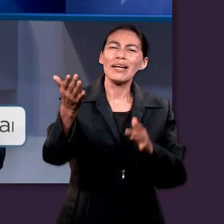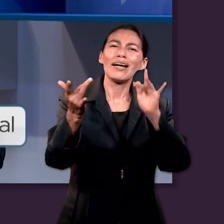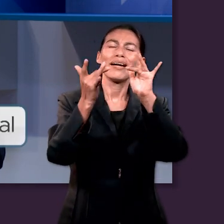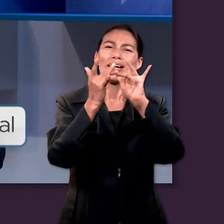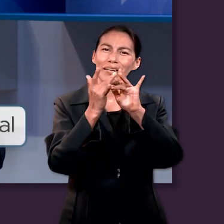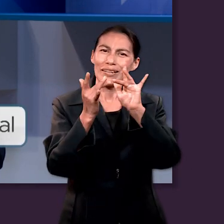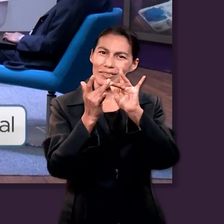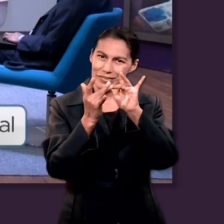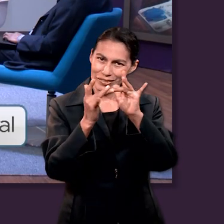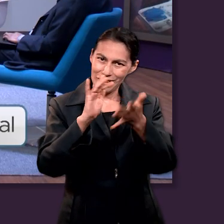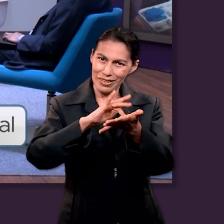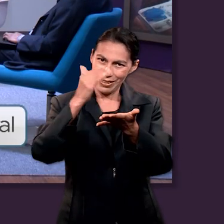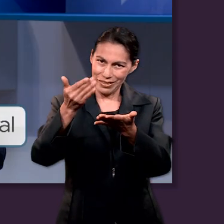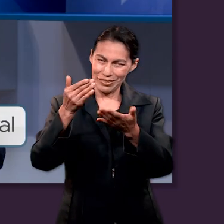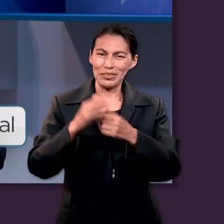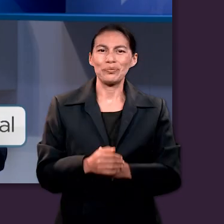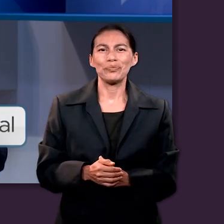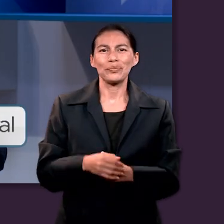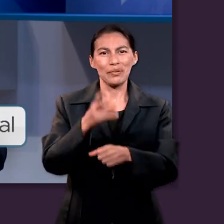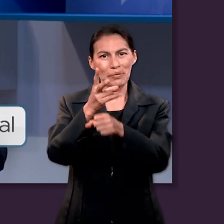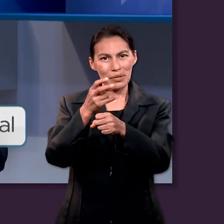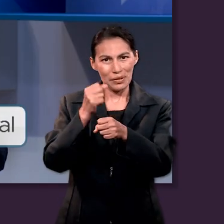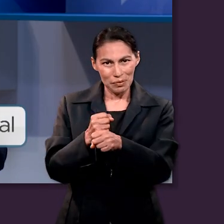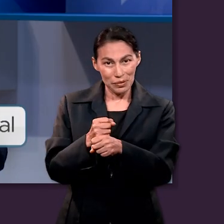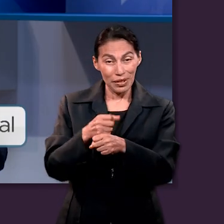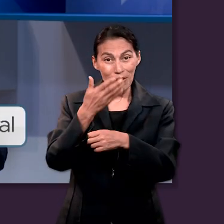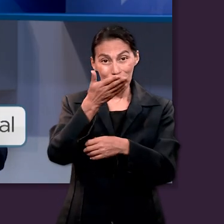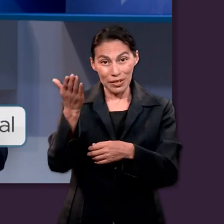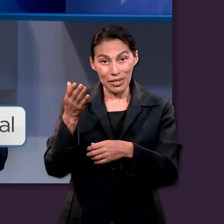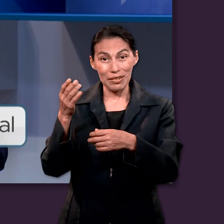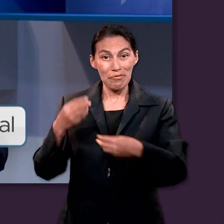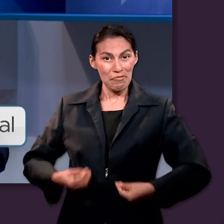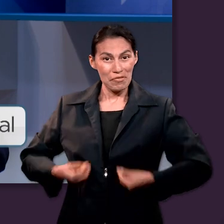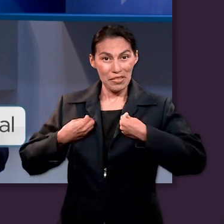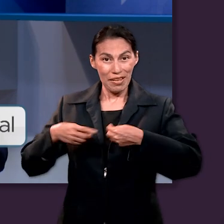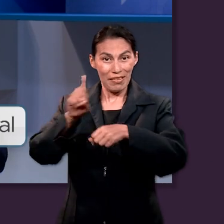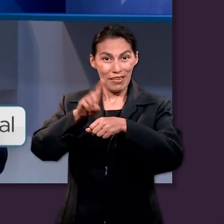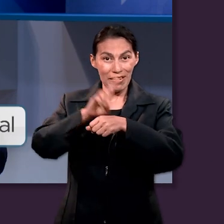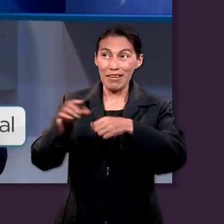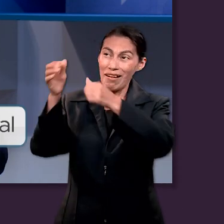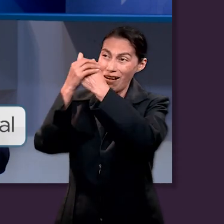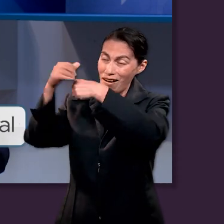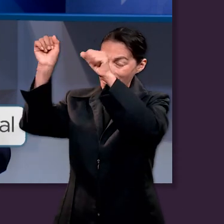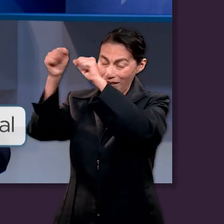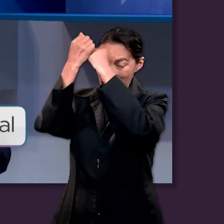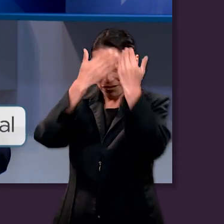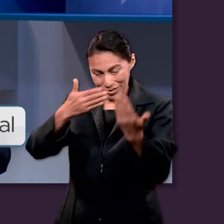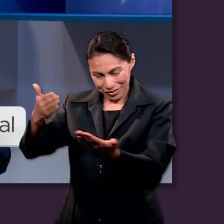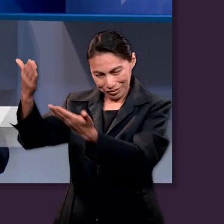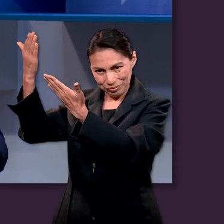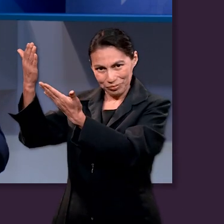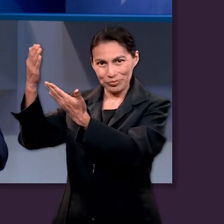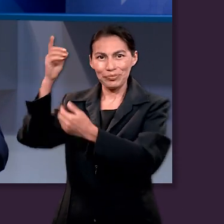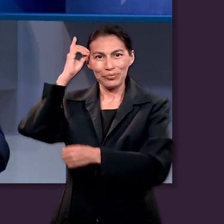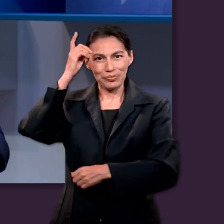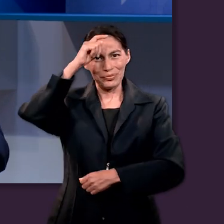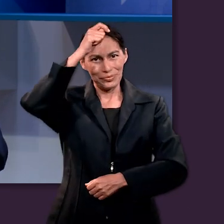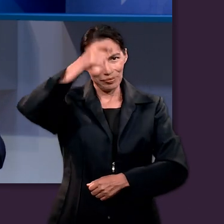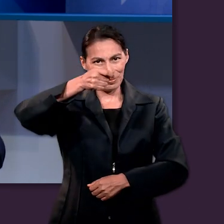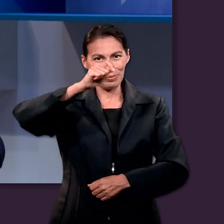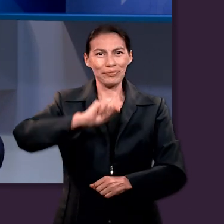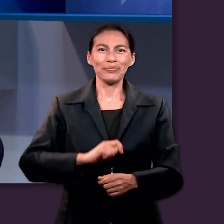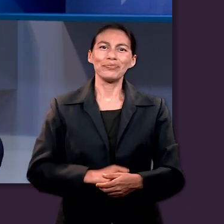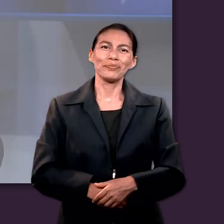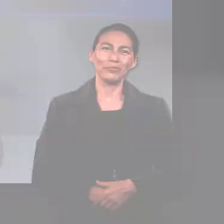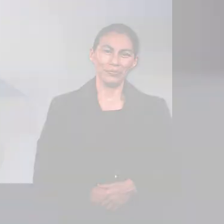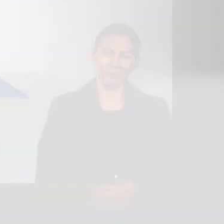su participación en este repaso. También agradezco a ustedes por acompañarnos y les invitamos a buscar e implementar la alabanza en nuestra vida cotidiana.